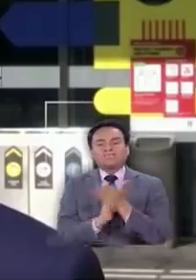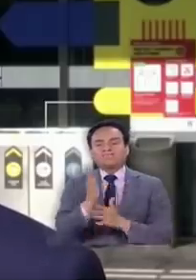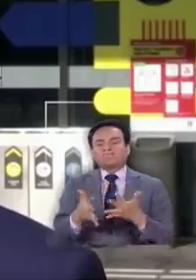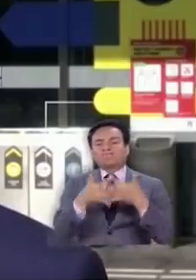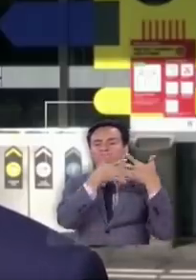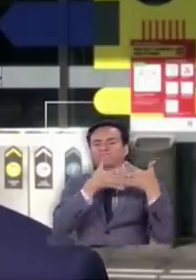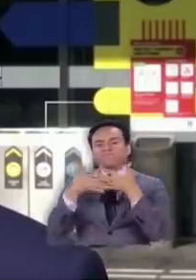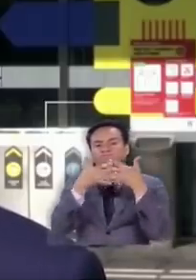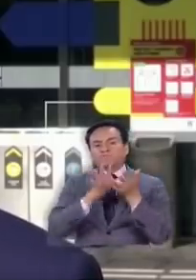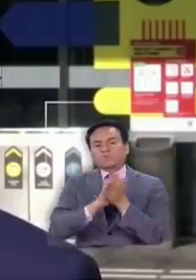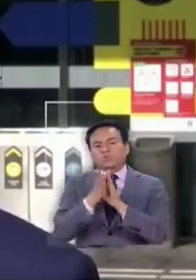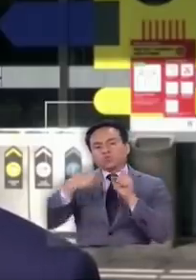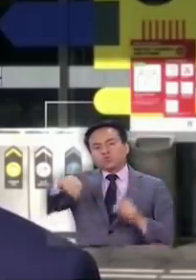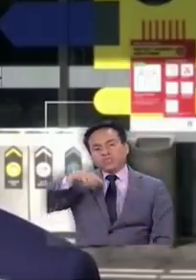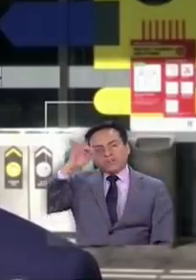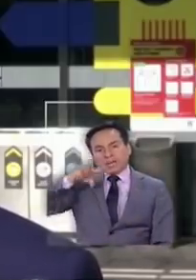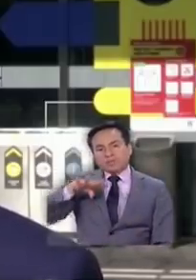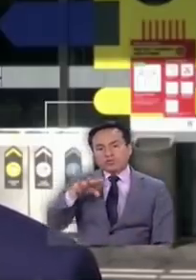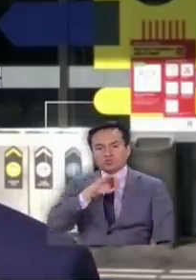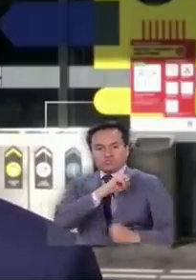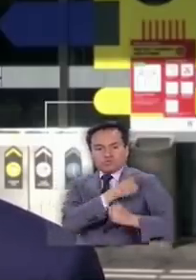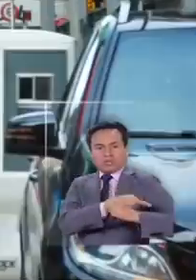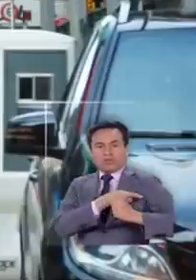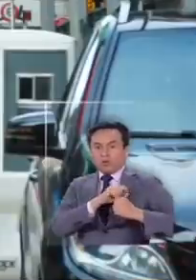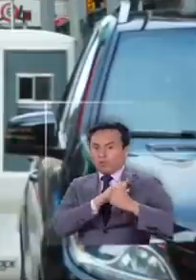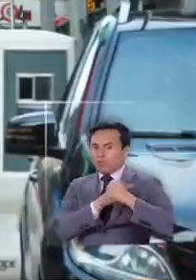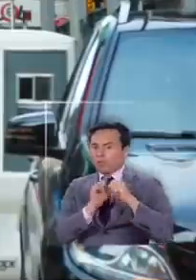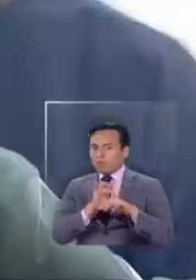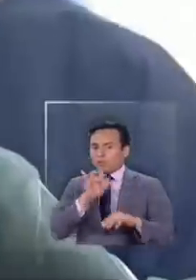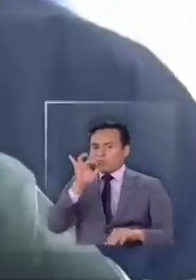Unidos y todos sabemos su poder de fuego.